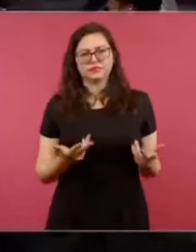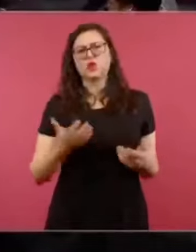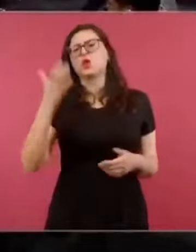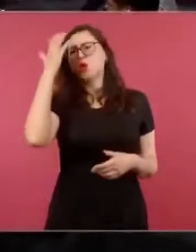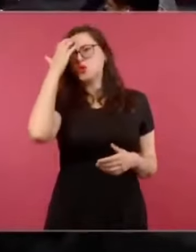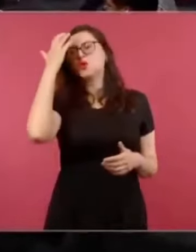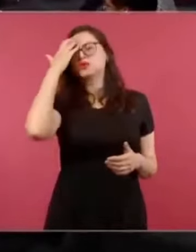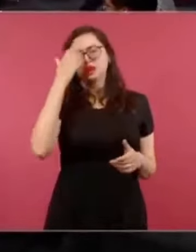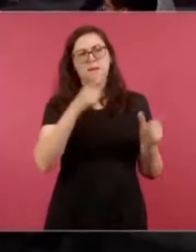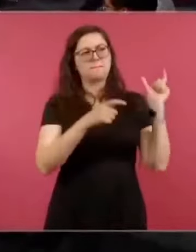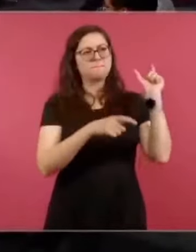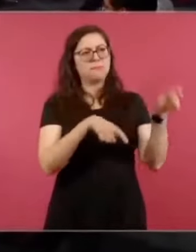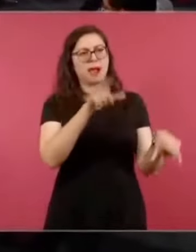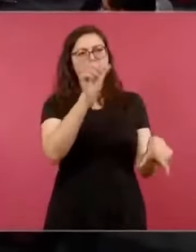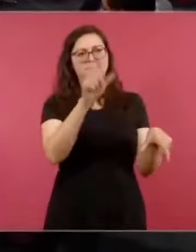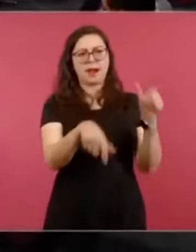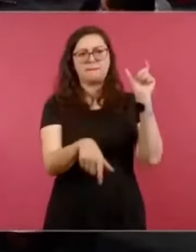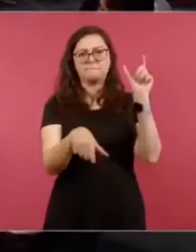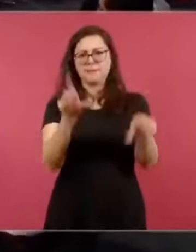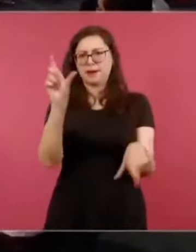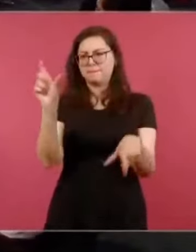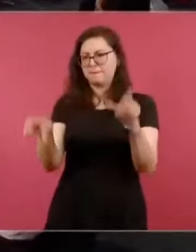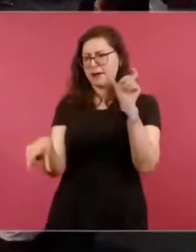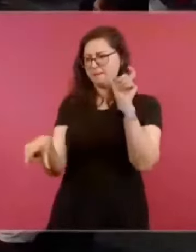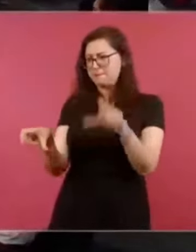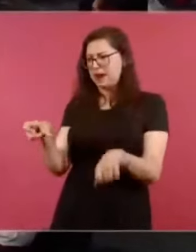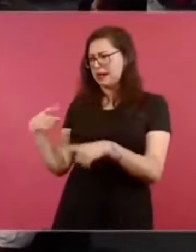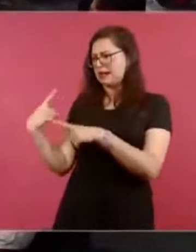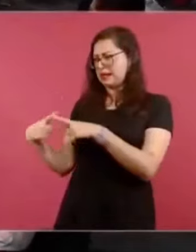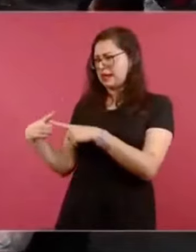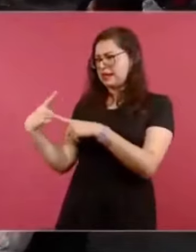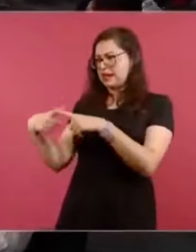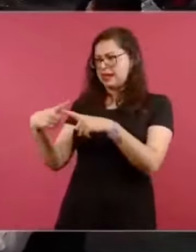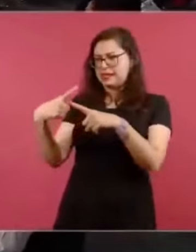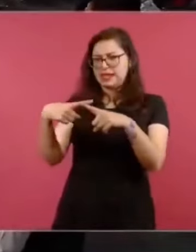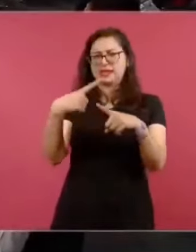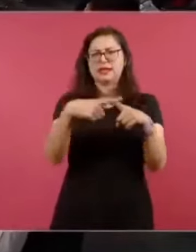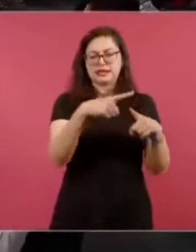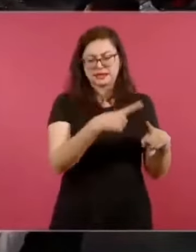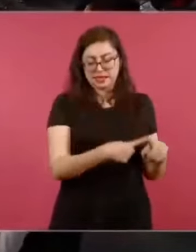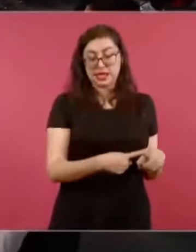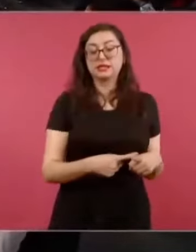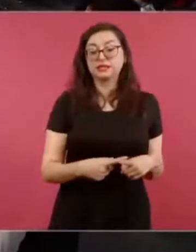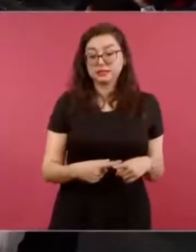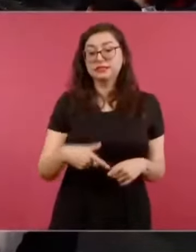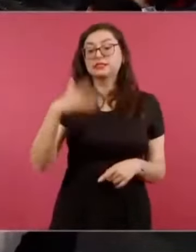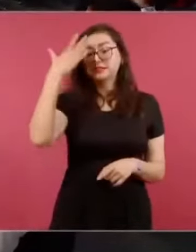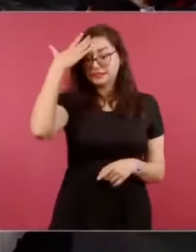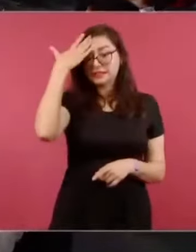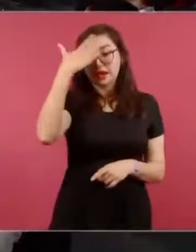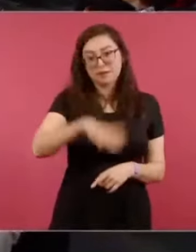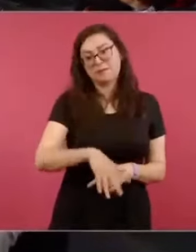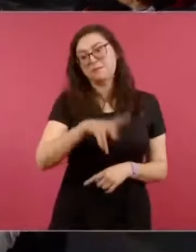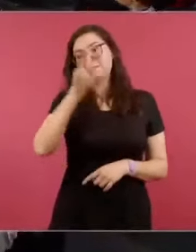en todo el país y más en un municipio,